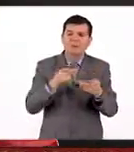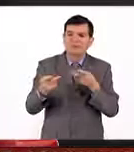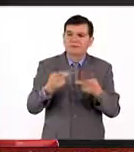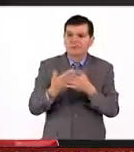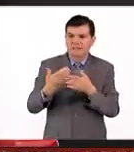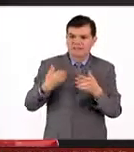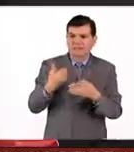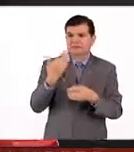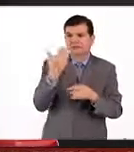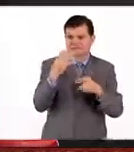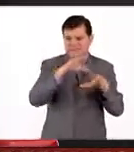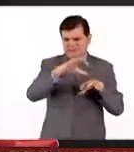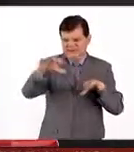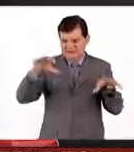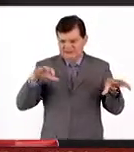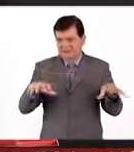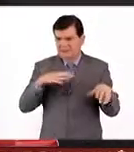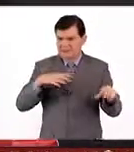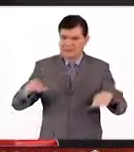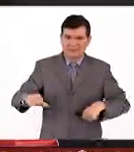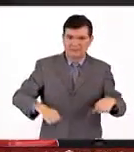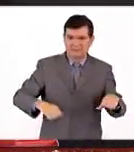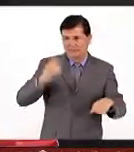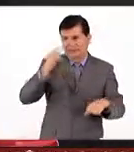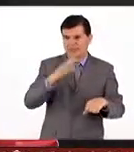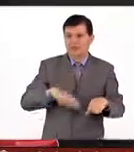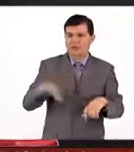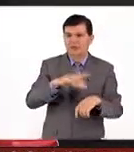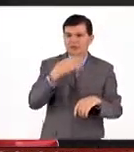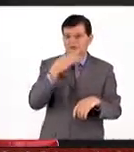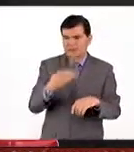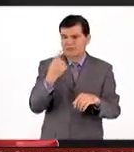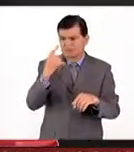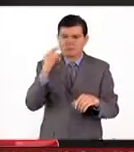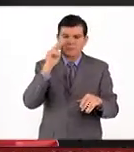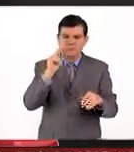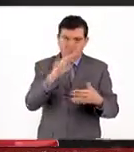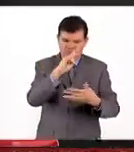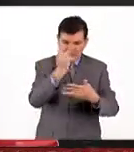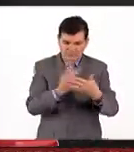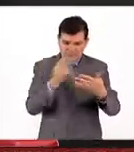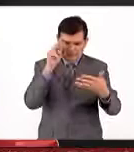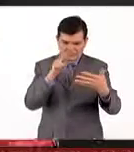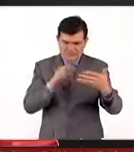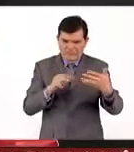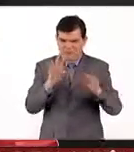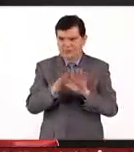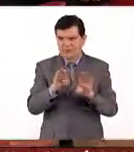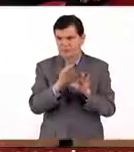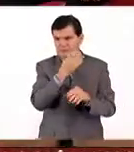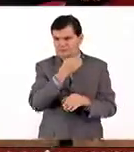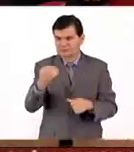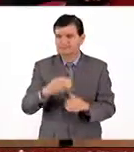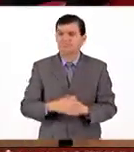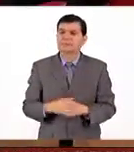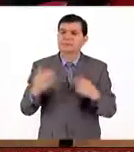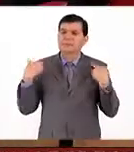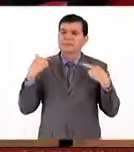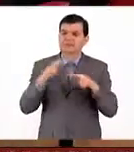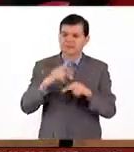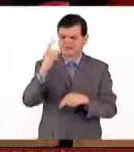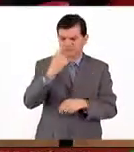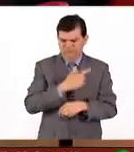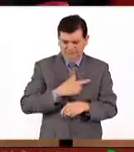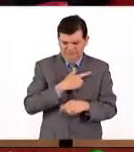de 50 simultáneas. Creo que hay actividad para todos y sería muy bueno que vieran el programa para que puedan organizarse. Maestra, a me